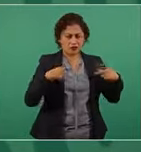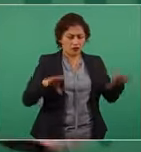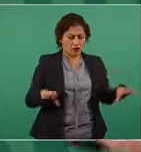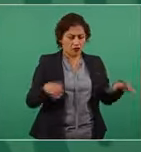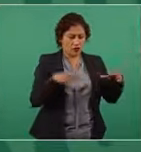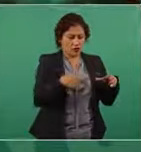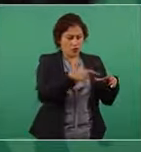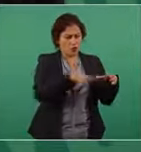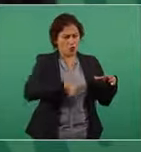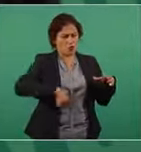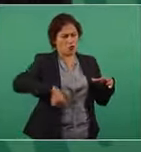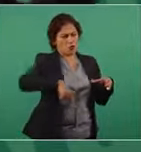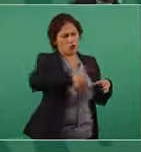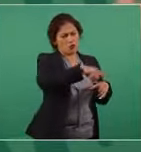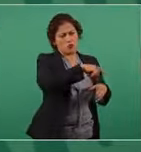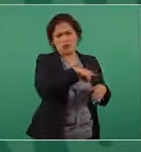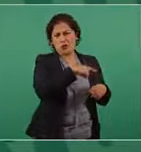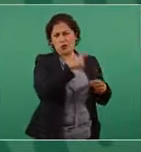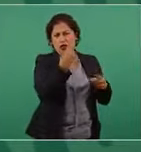todos todos todos todos todos todos